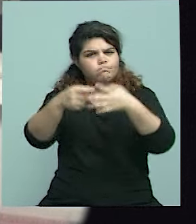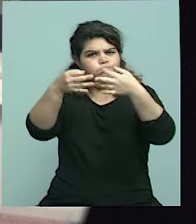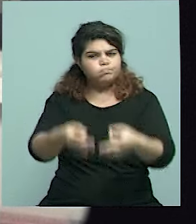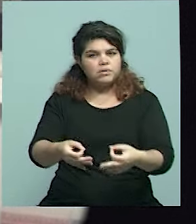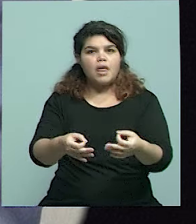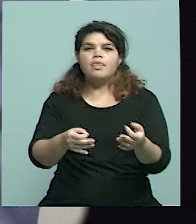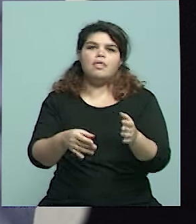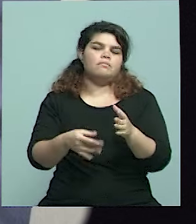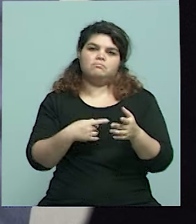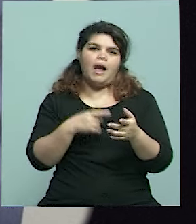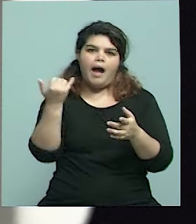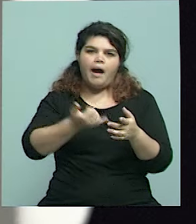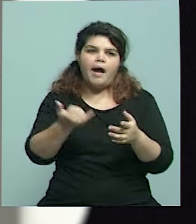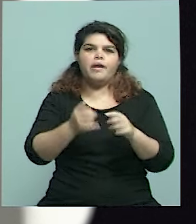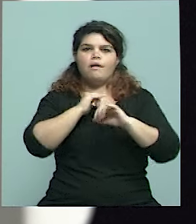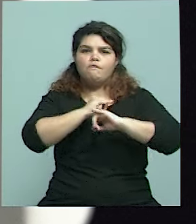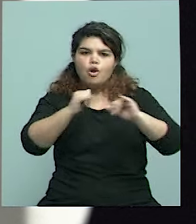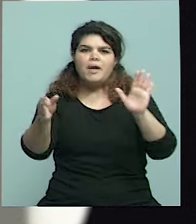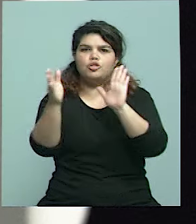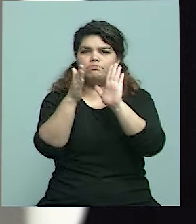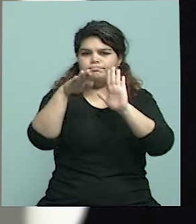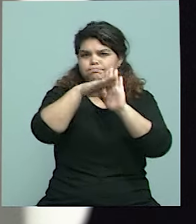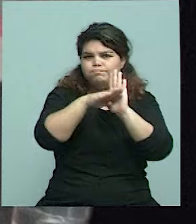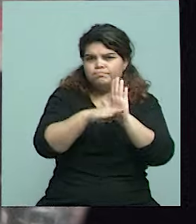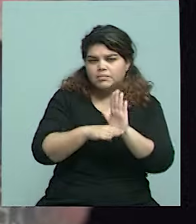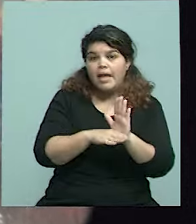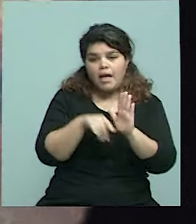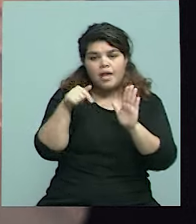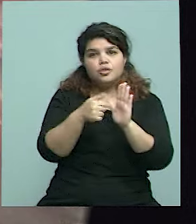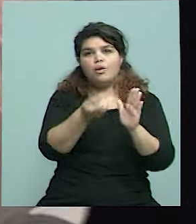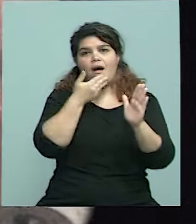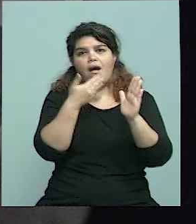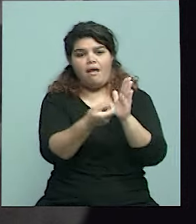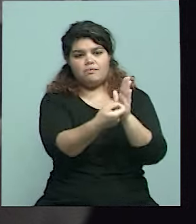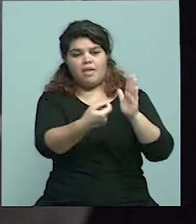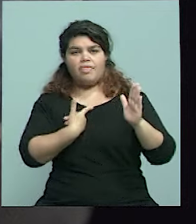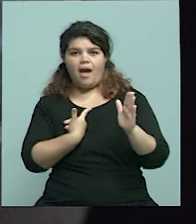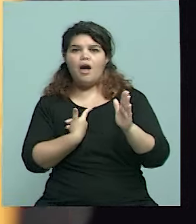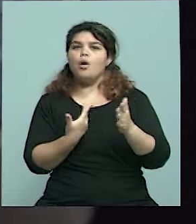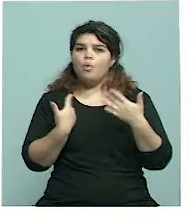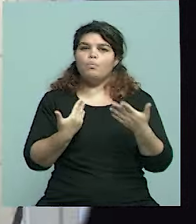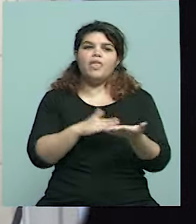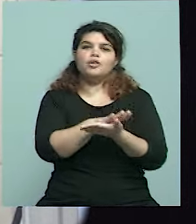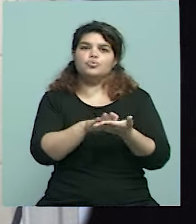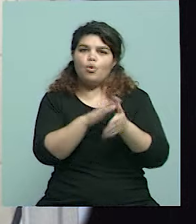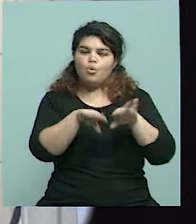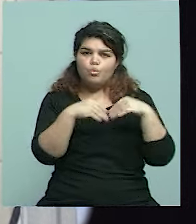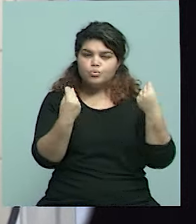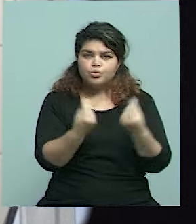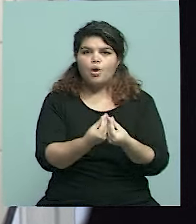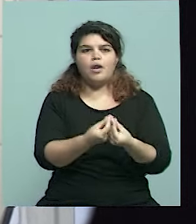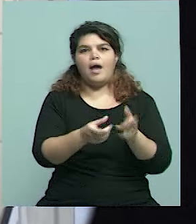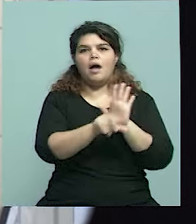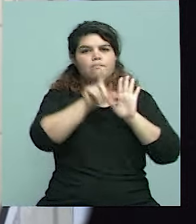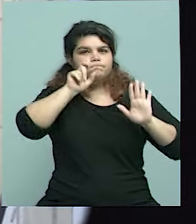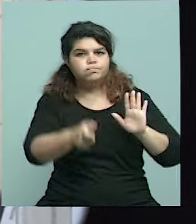de datos muy grande que permite entonces esclarecer muchos hechos delictivos. Y en cuanto a la universidad también, ahora